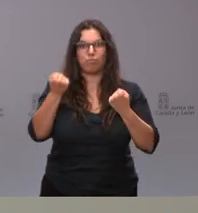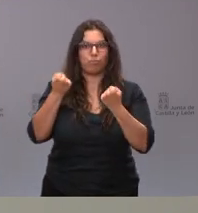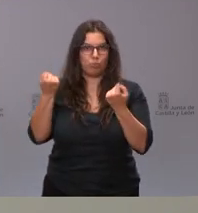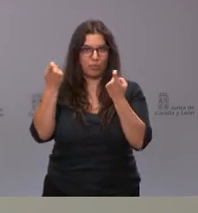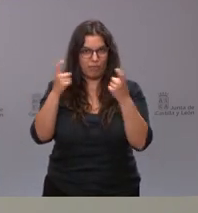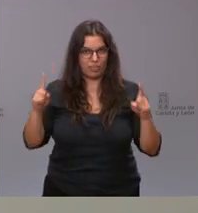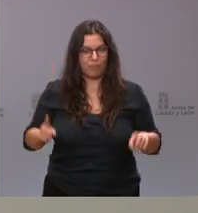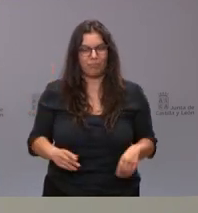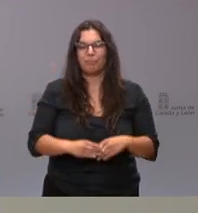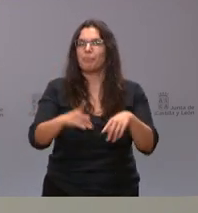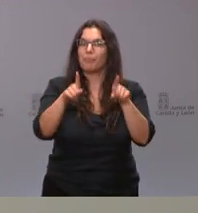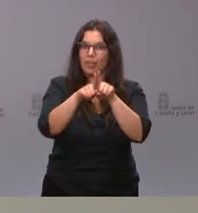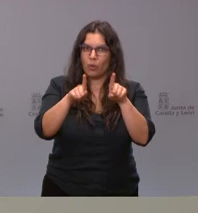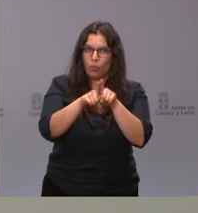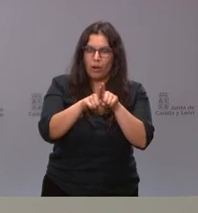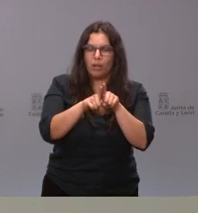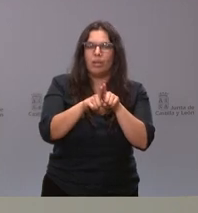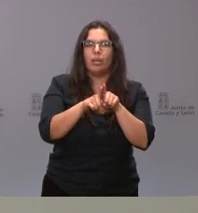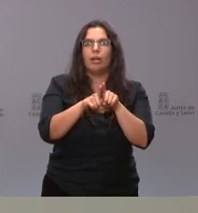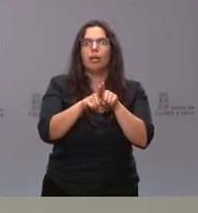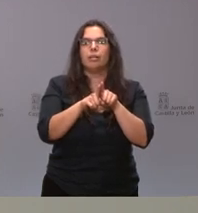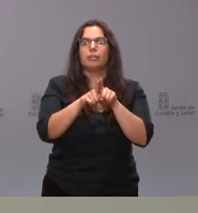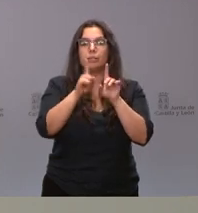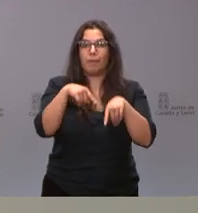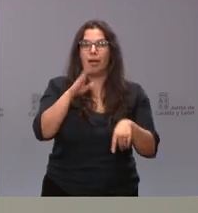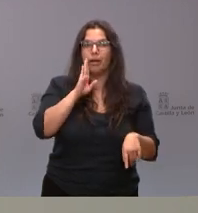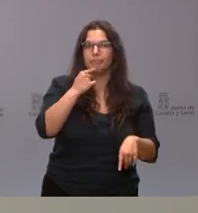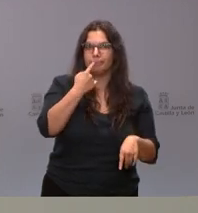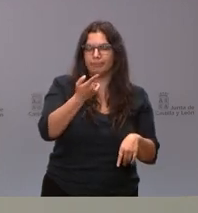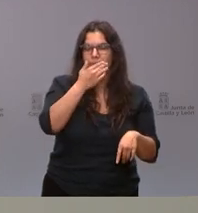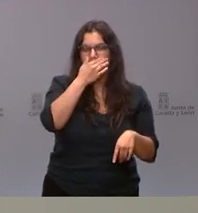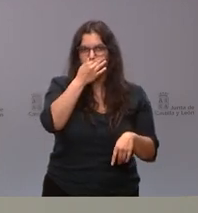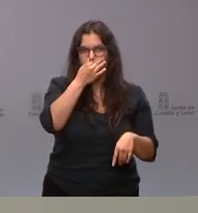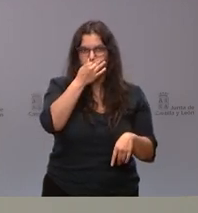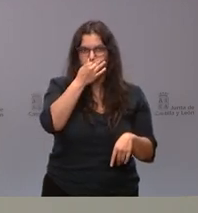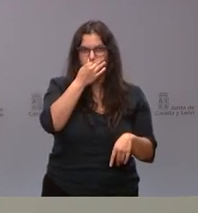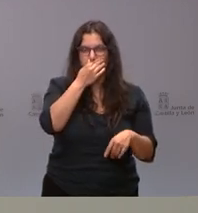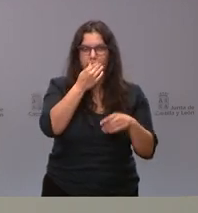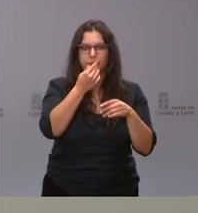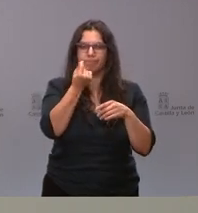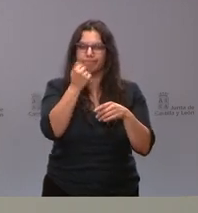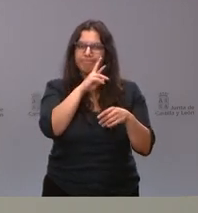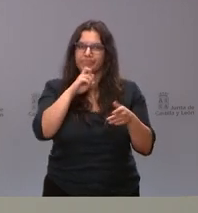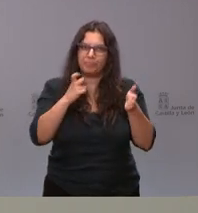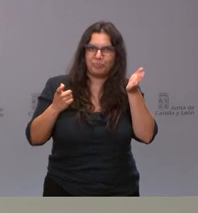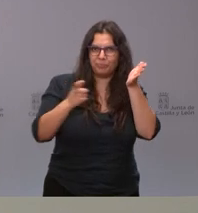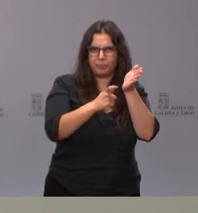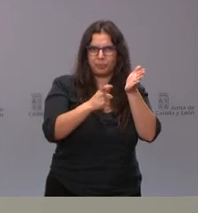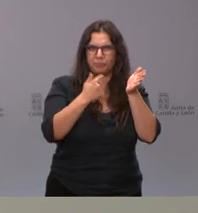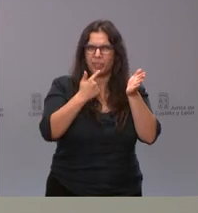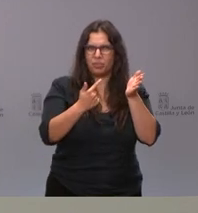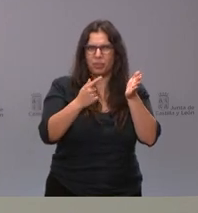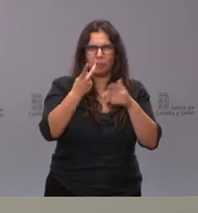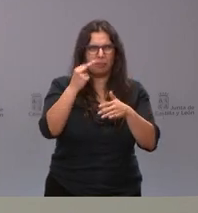autónoma. De todas formas, como le digo, hay una reserva de dinero importante, que la he cuantificado en algo más de